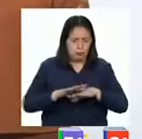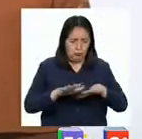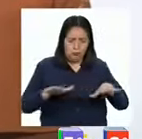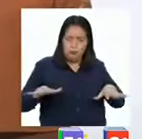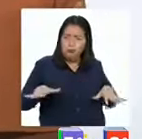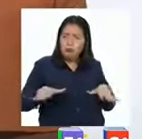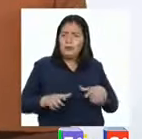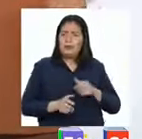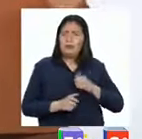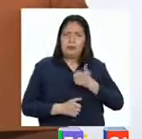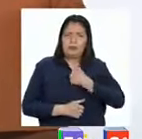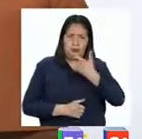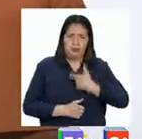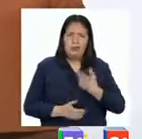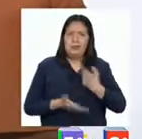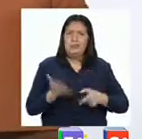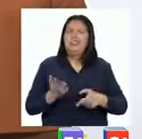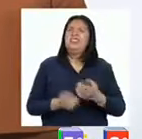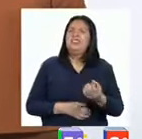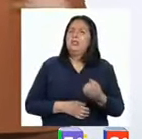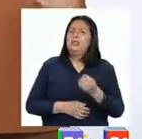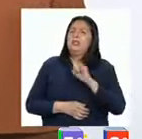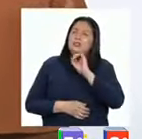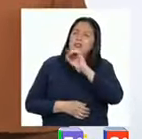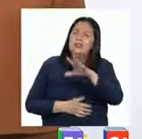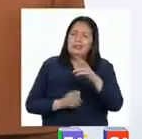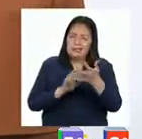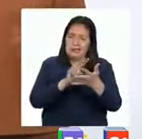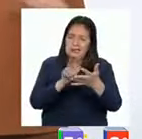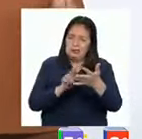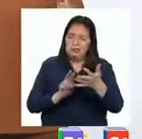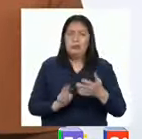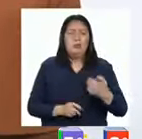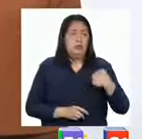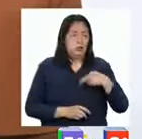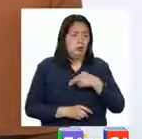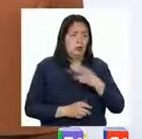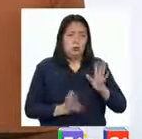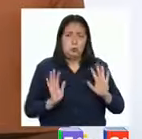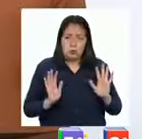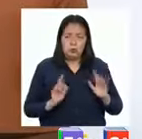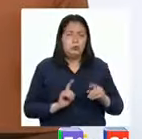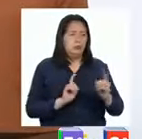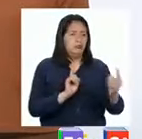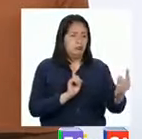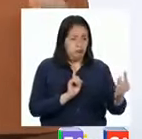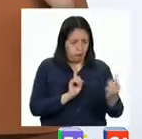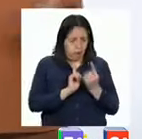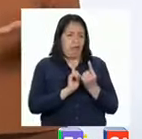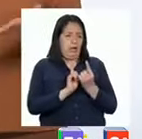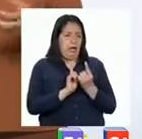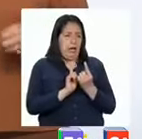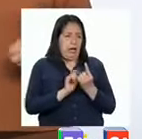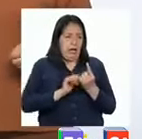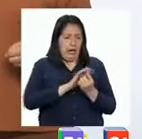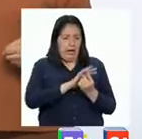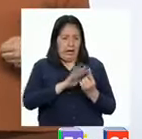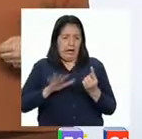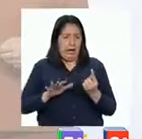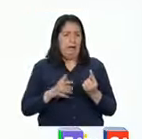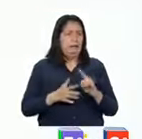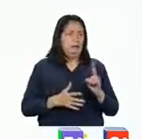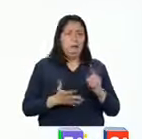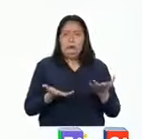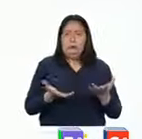personal? ¿Y qué nos recomienda el texto si es que nosotros involuntariamente invadimos el espacio personal de